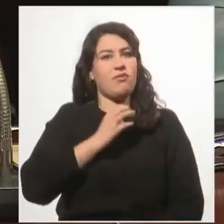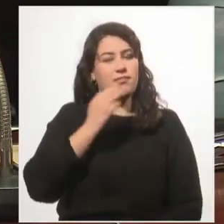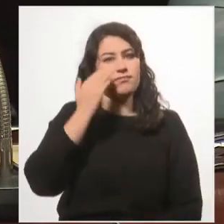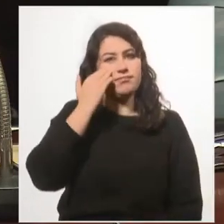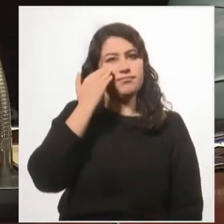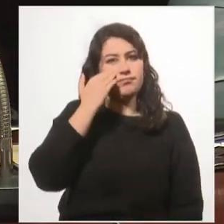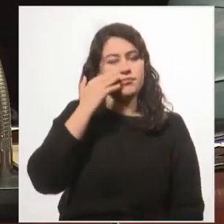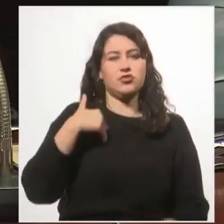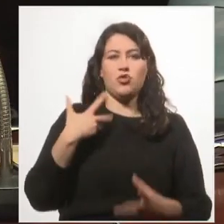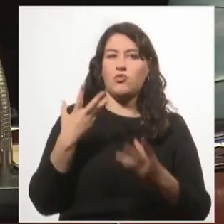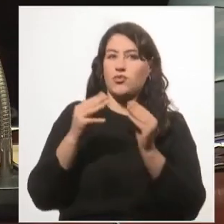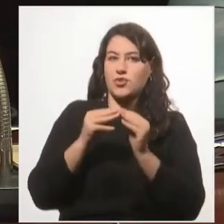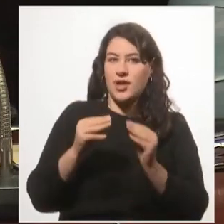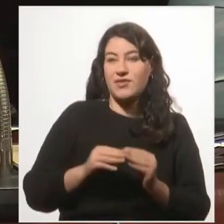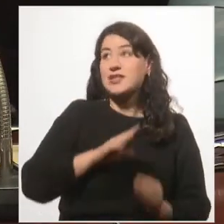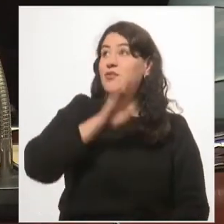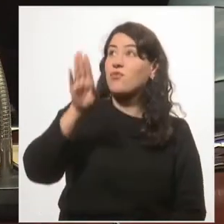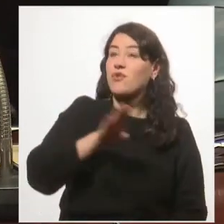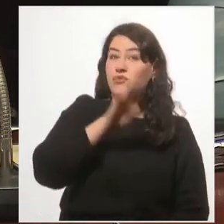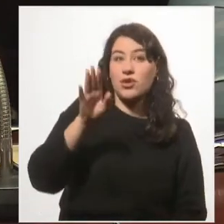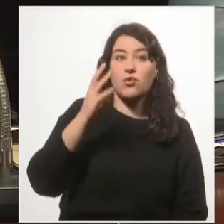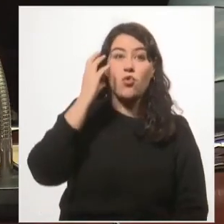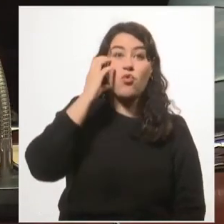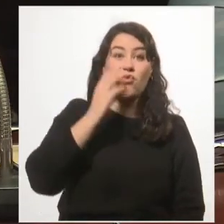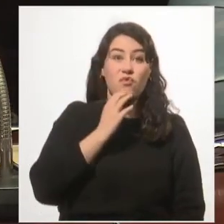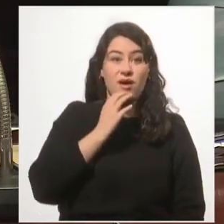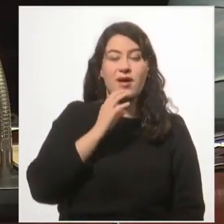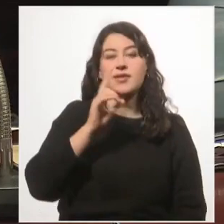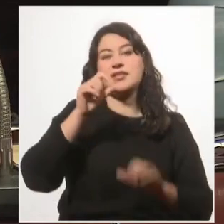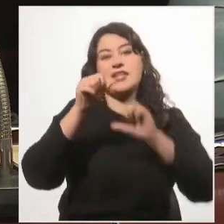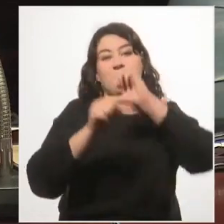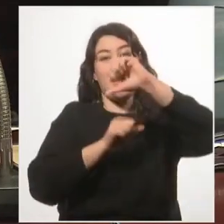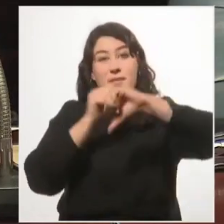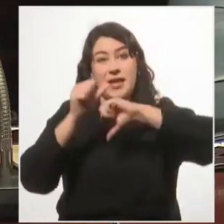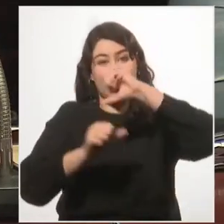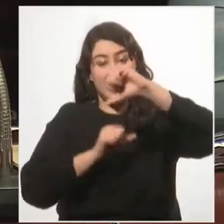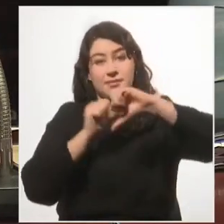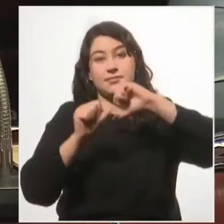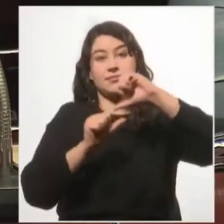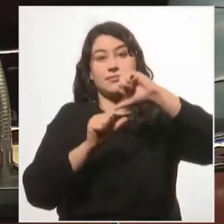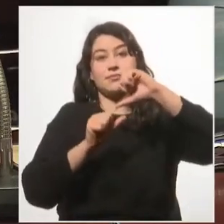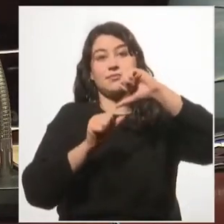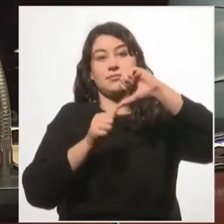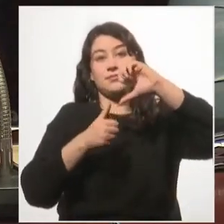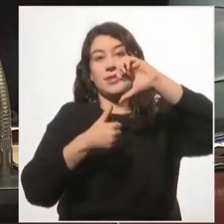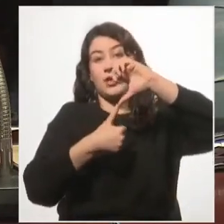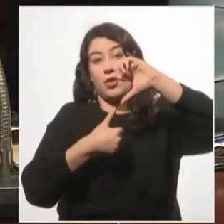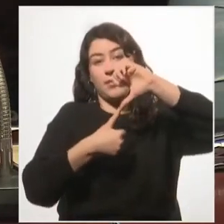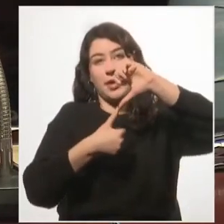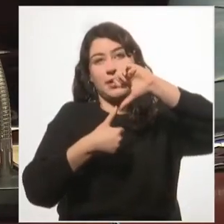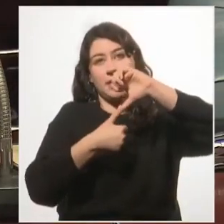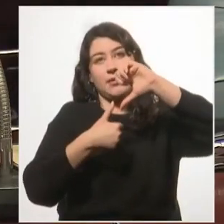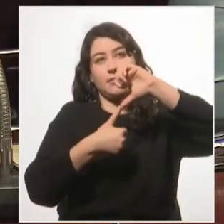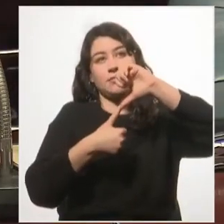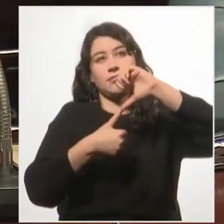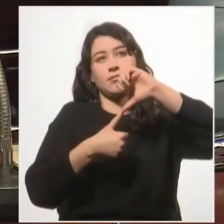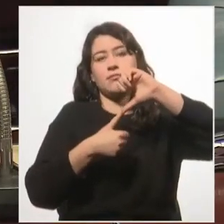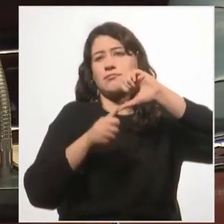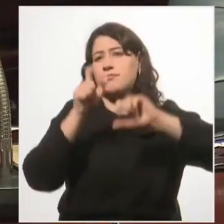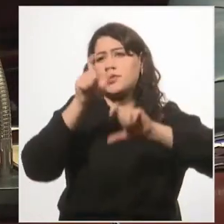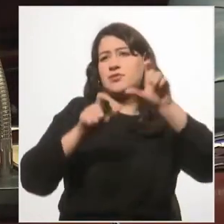y yo he estado varias veces en Cuba, en todo Centroamérica, y el Caribe, por su